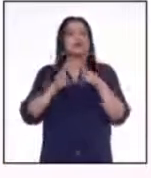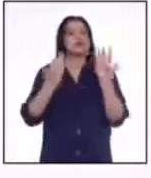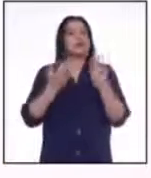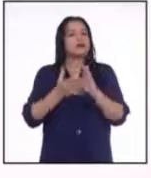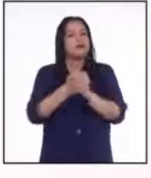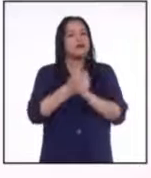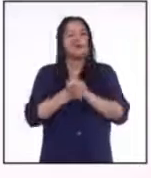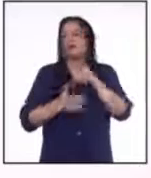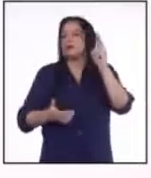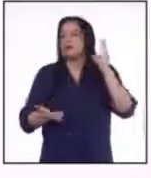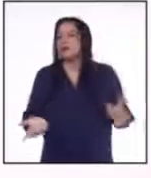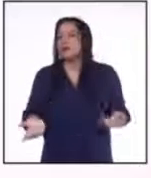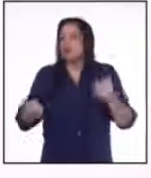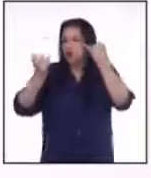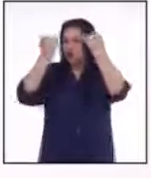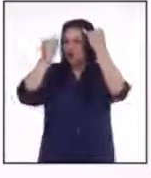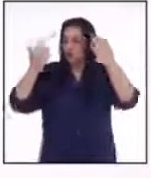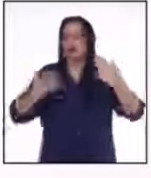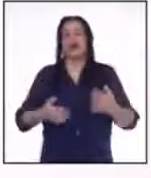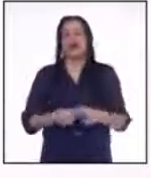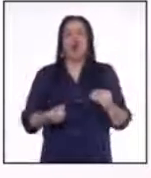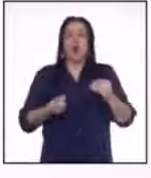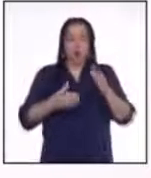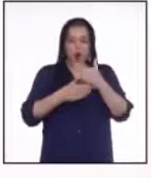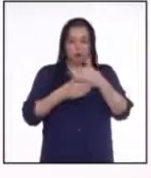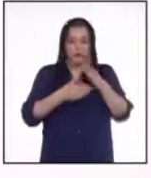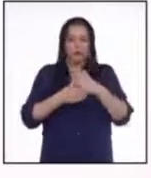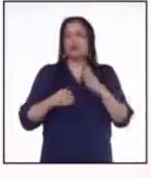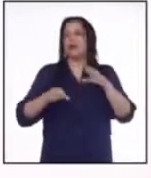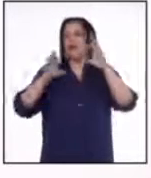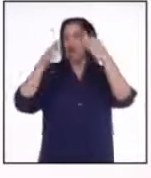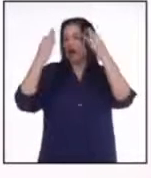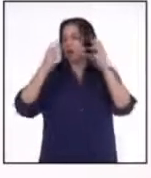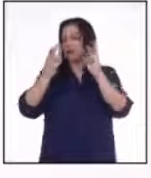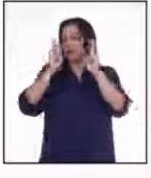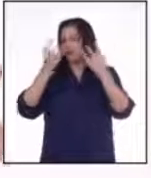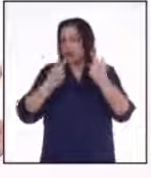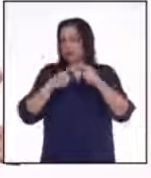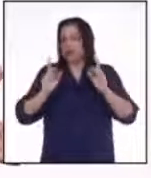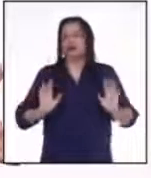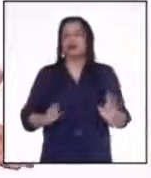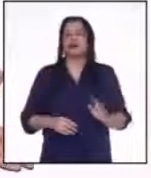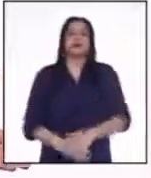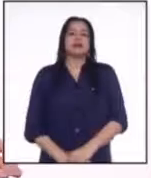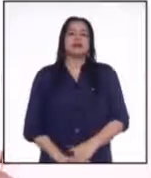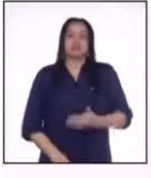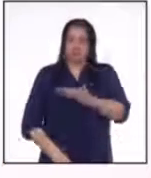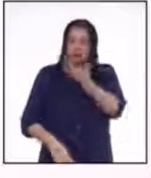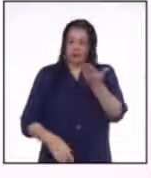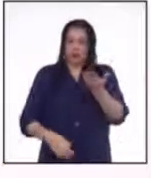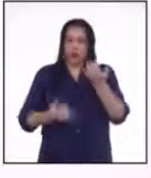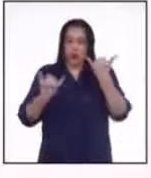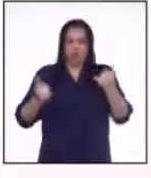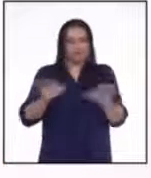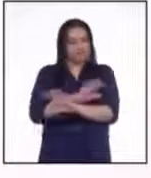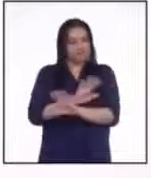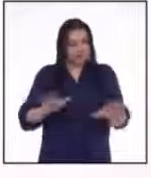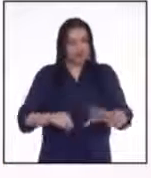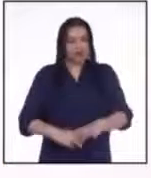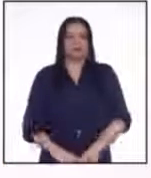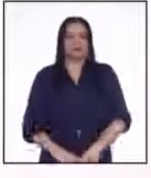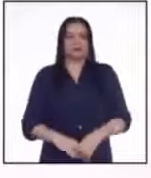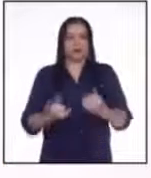amigos, tu profesor o compartirla en una de las redes sociales. Chicos, eso es todo por hoy.